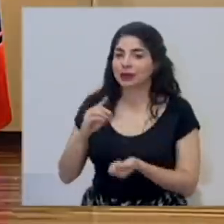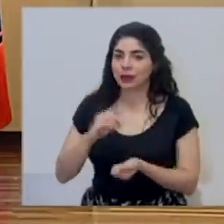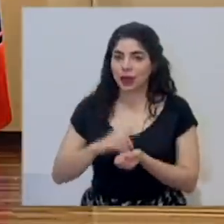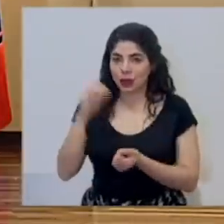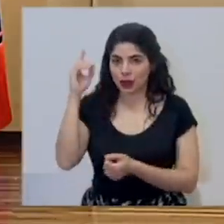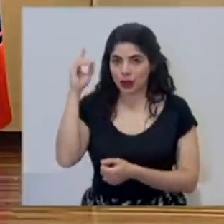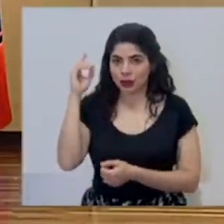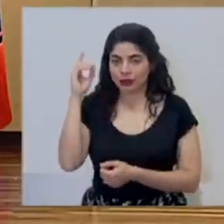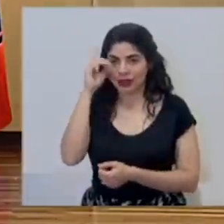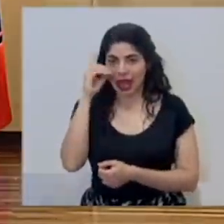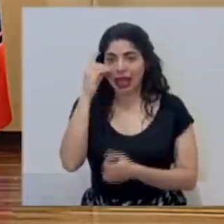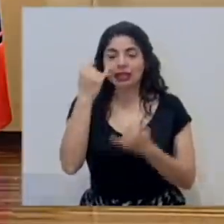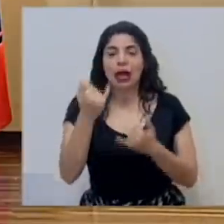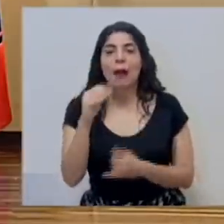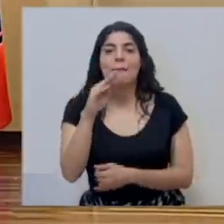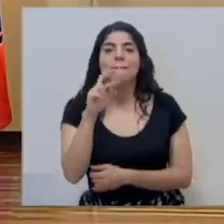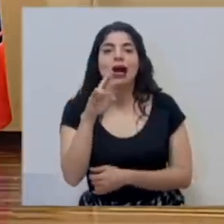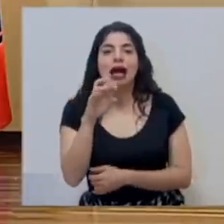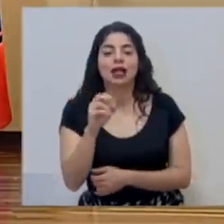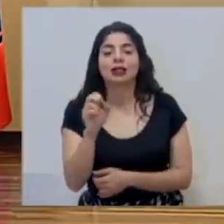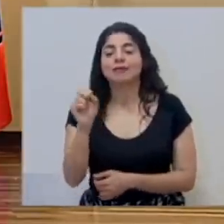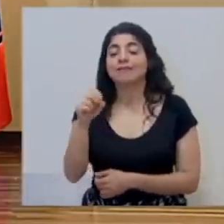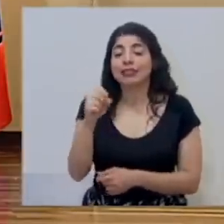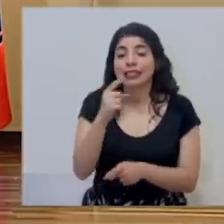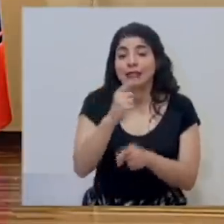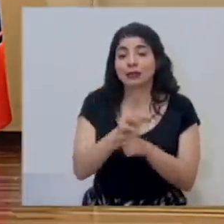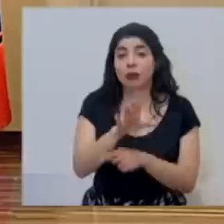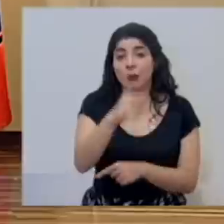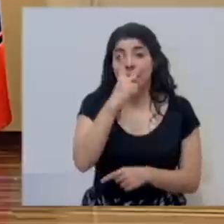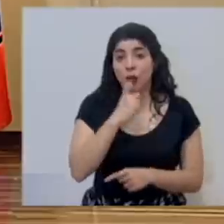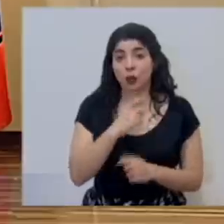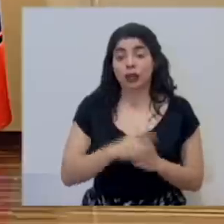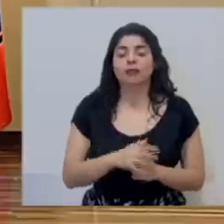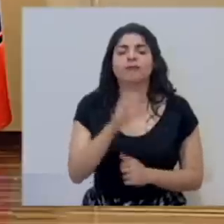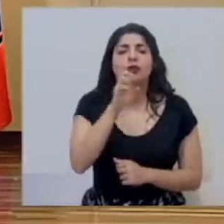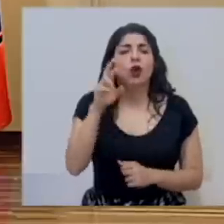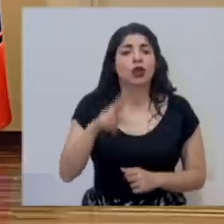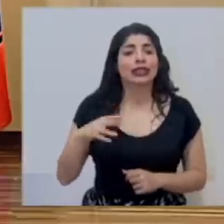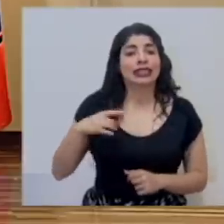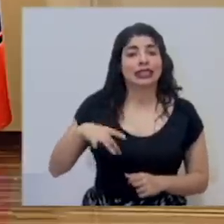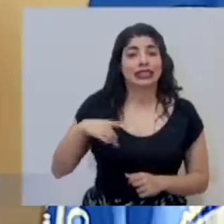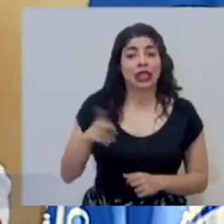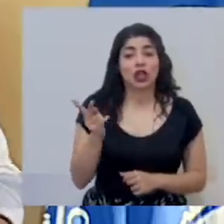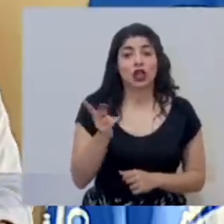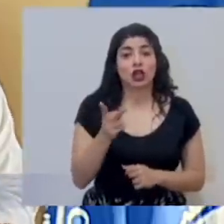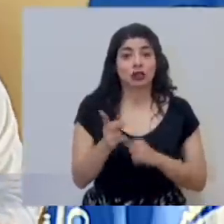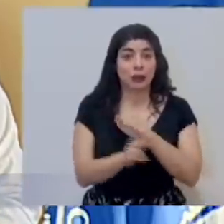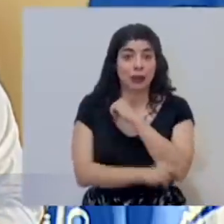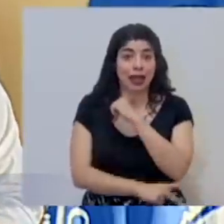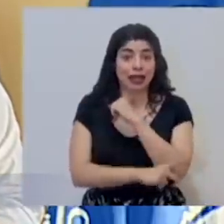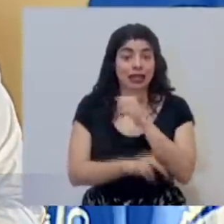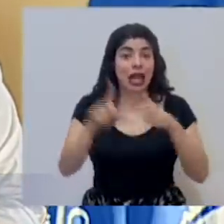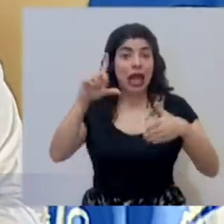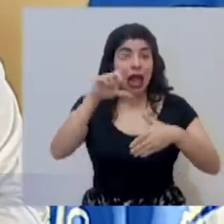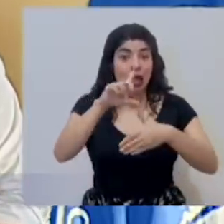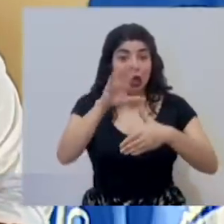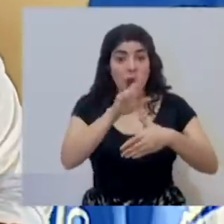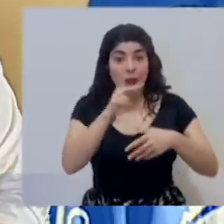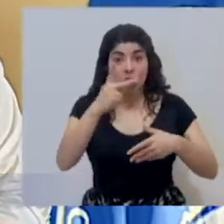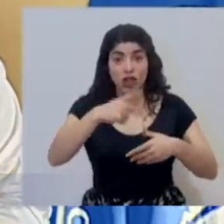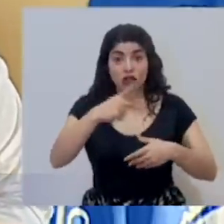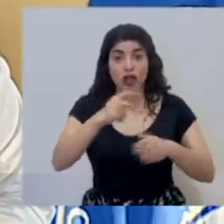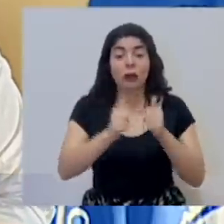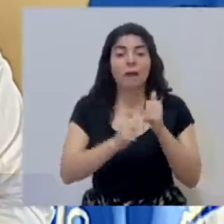doctor Salas. Doctor Mario Ruiz. Sí, con respecto a su pregunta, Costa Rica y Chile son los países de Latinoamérica que tienen mayor